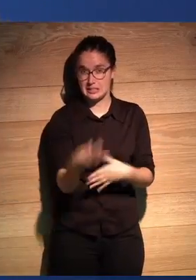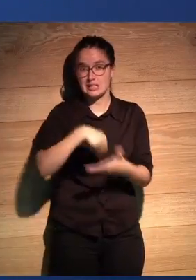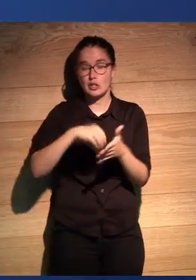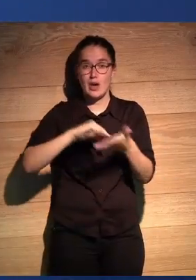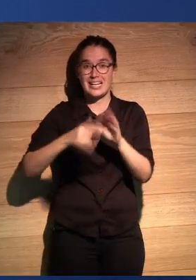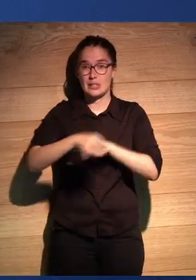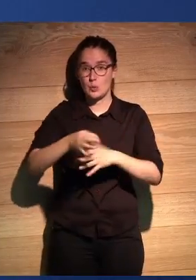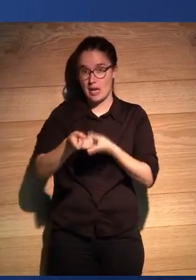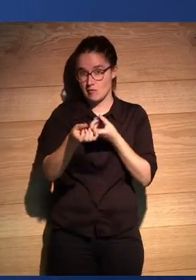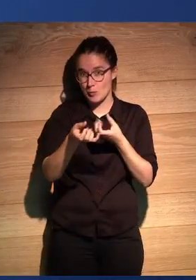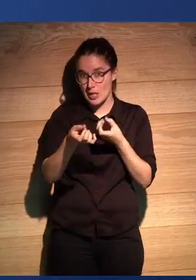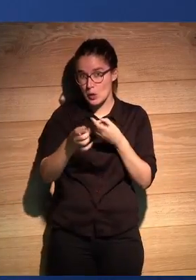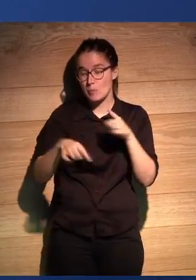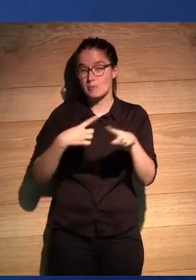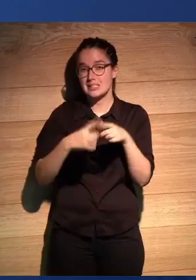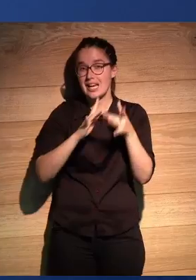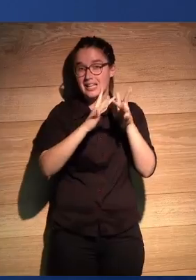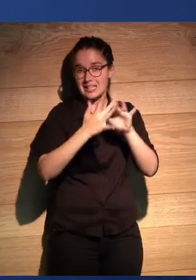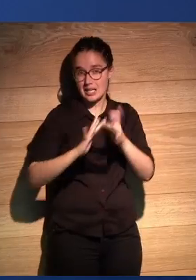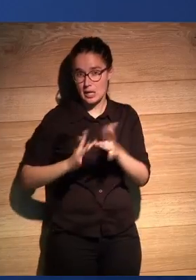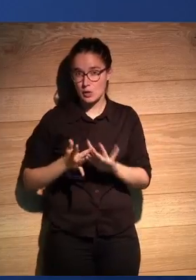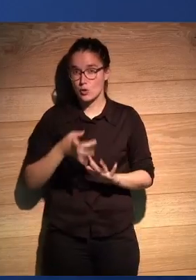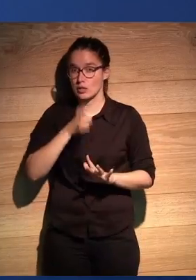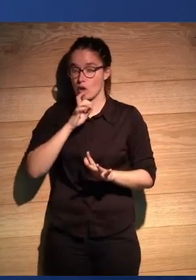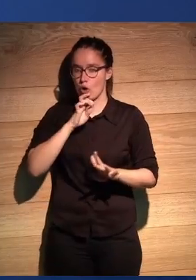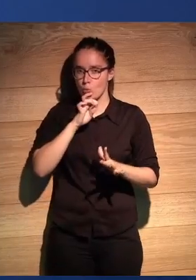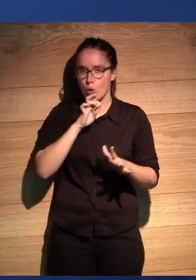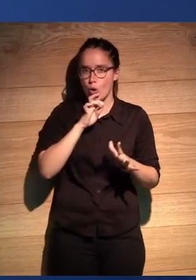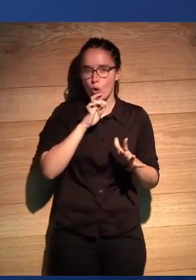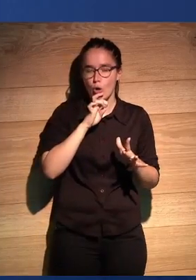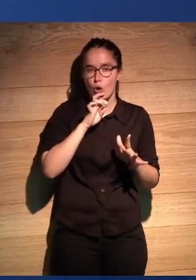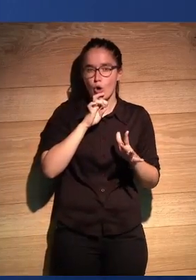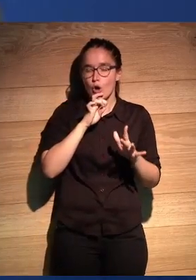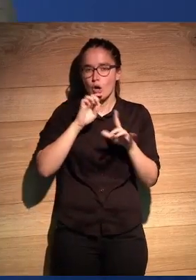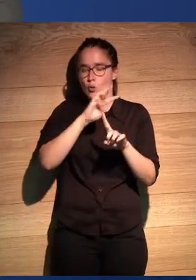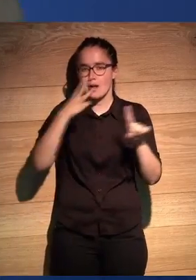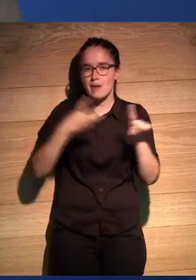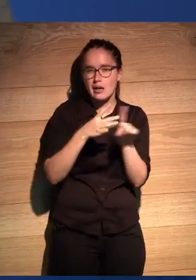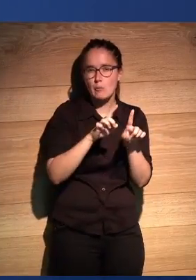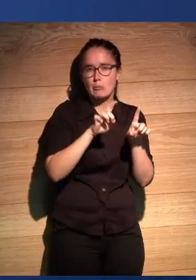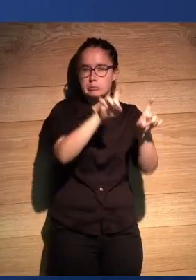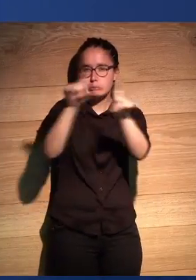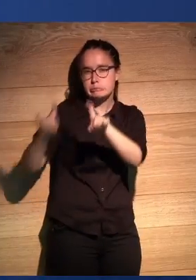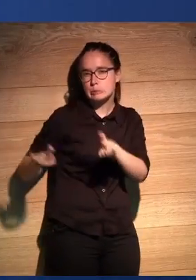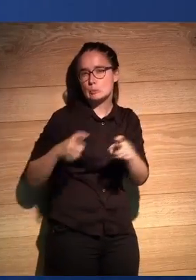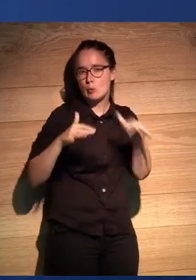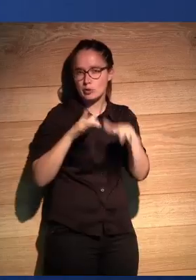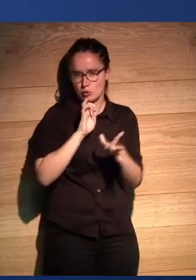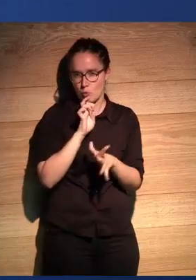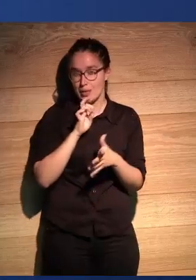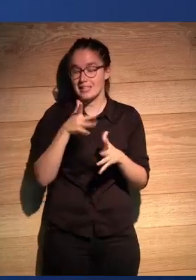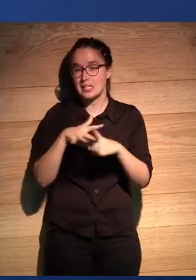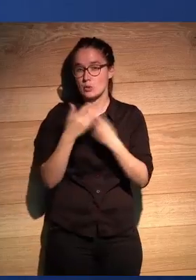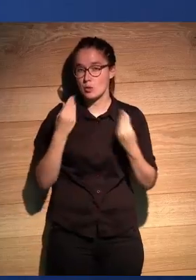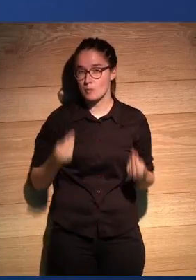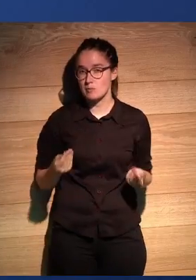arquitectura de la información y de la interacción de cómo te mueves a través de un portal web digital, por ejemplo. En